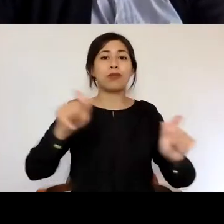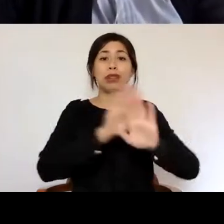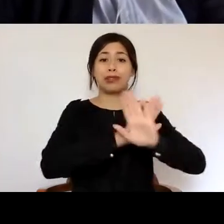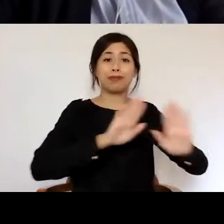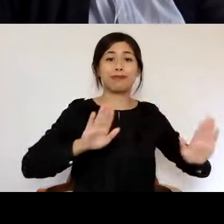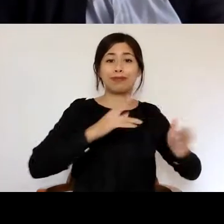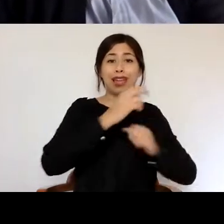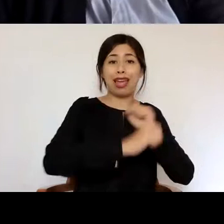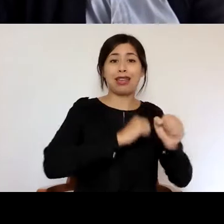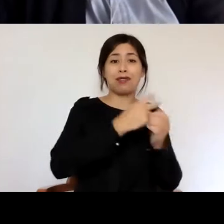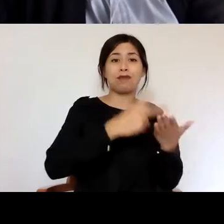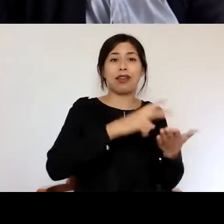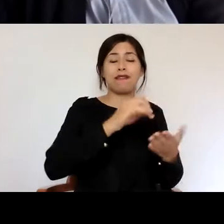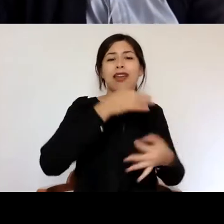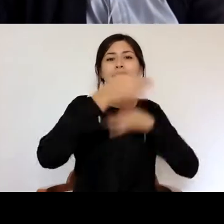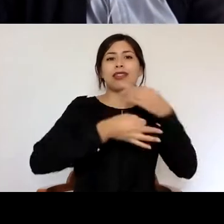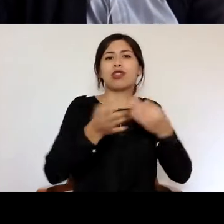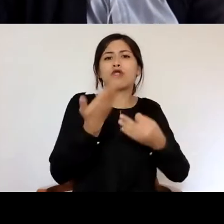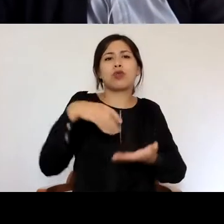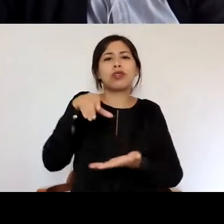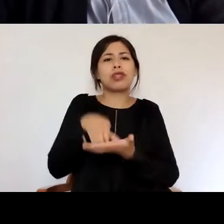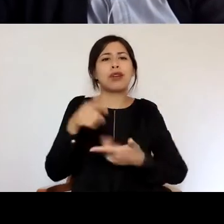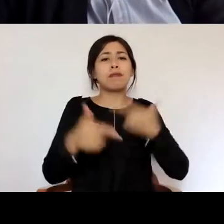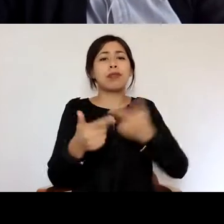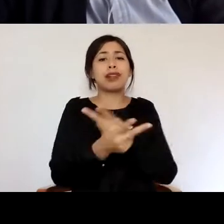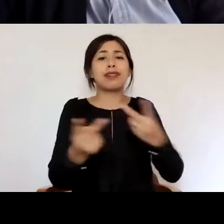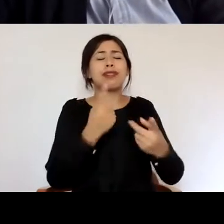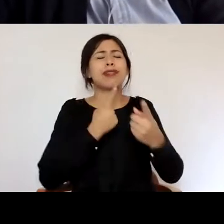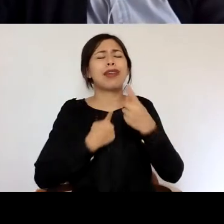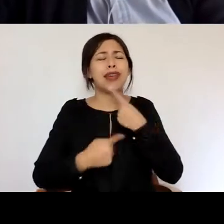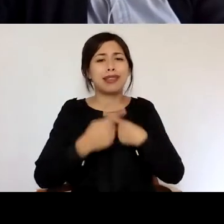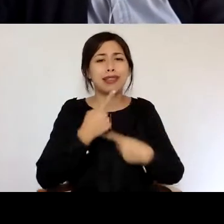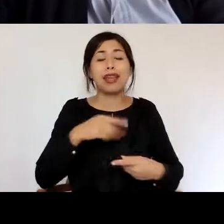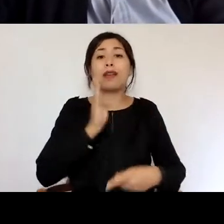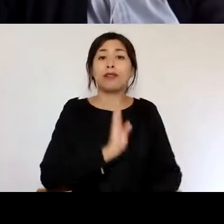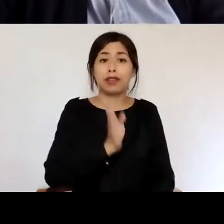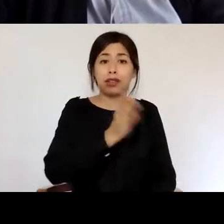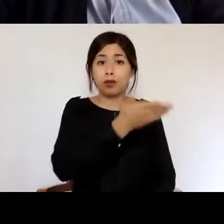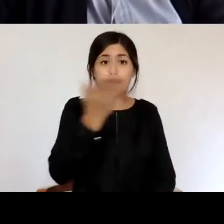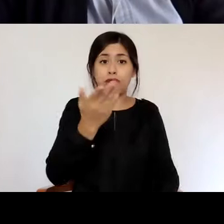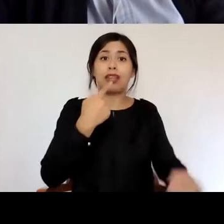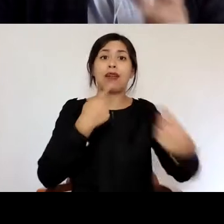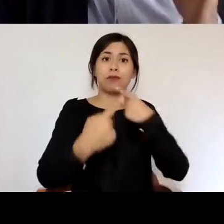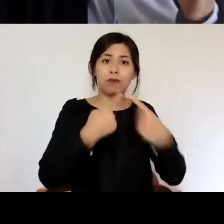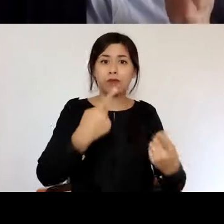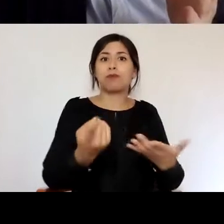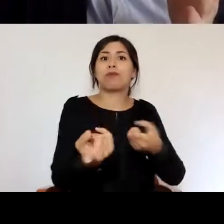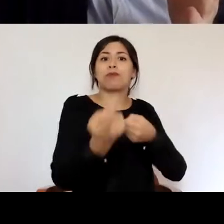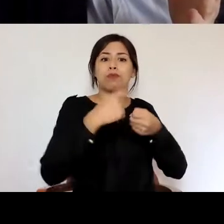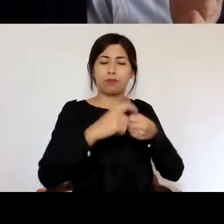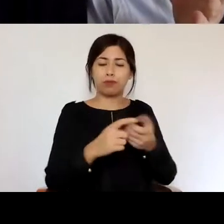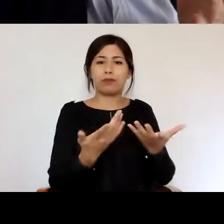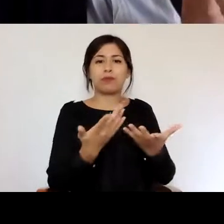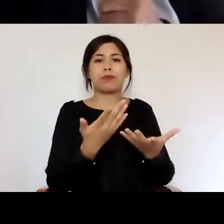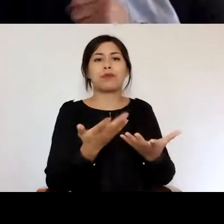decirles que como Centro de Políticas Públicas estamos muy interesados en seguir en diálogo con ustedes ya sea nosotros